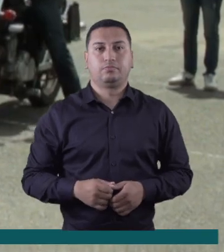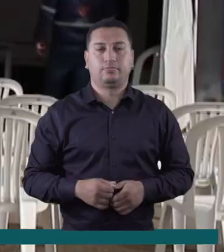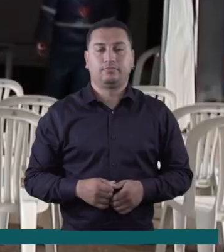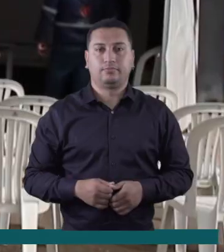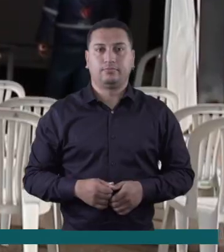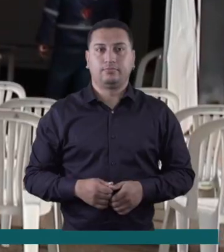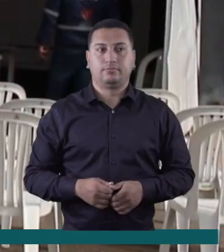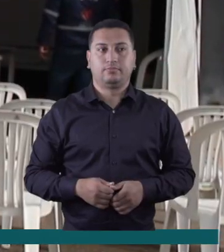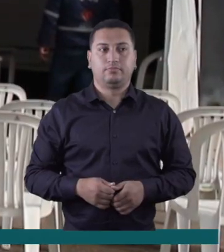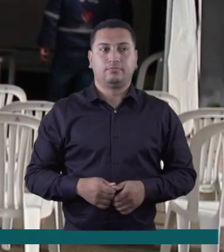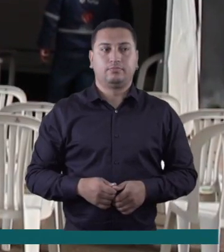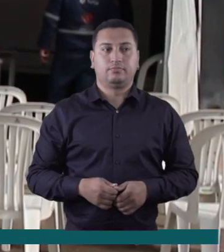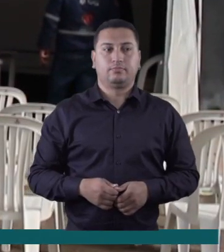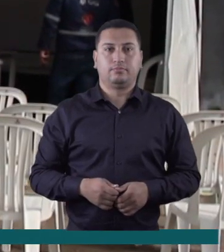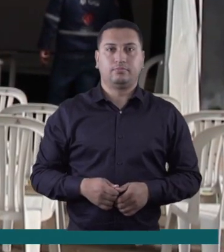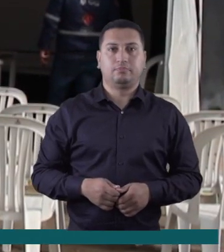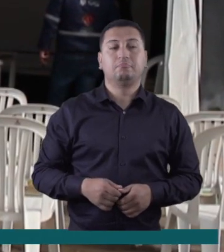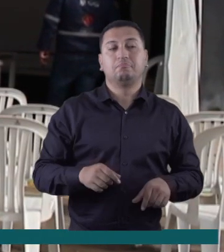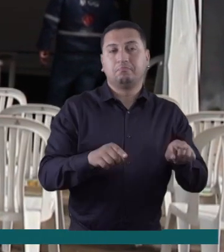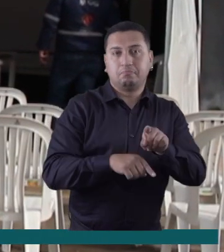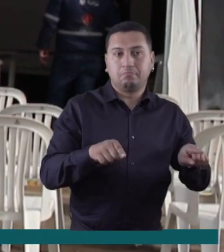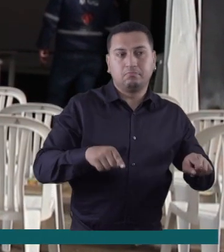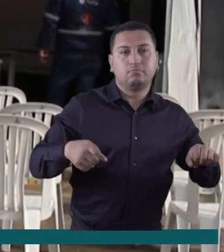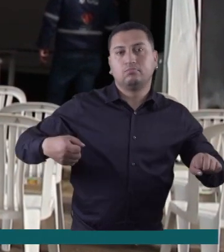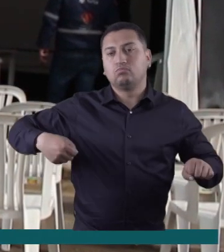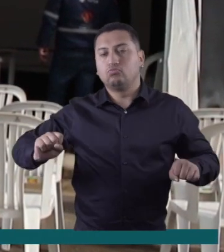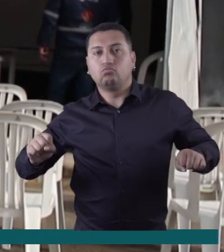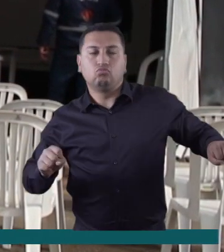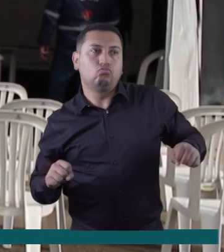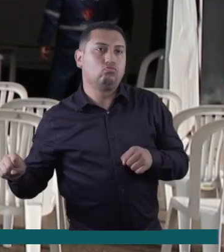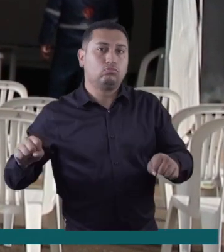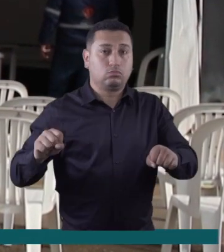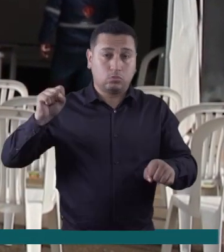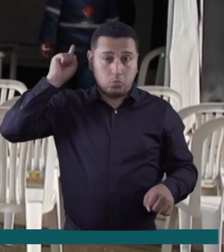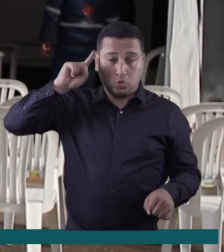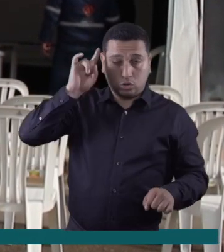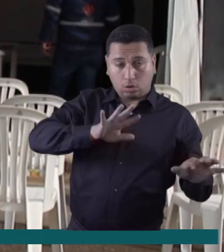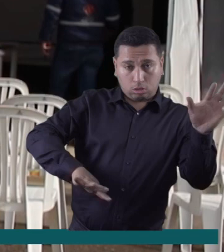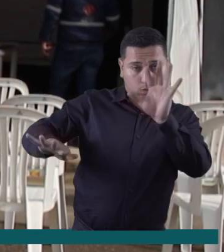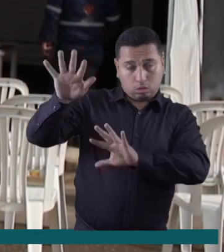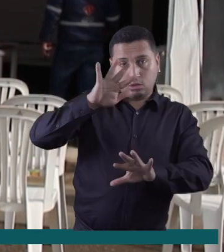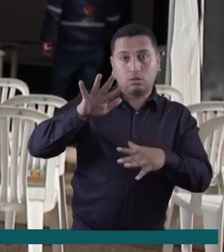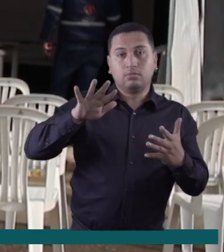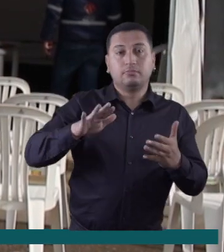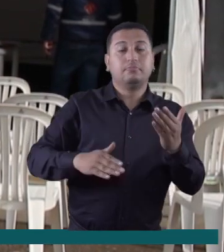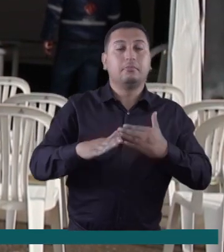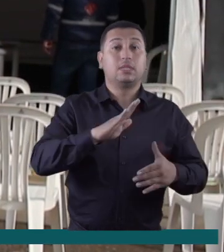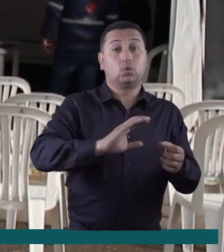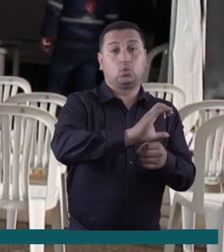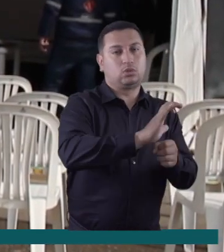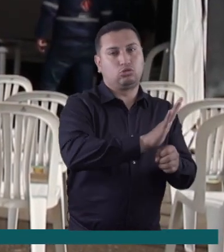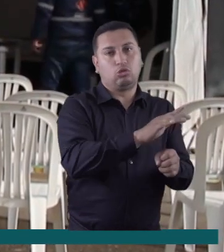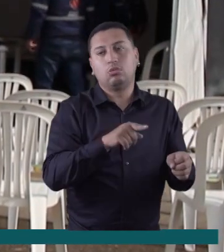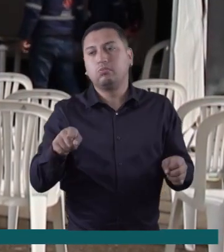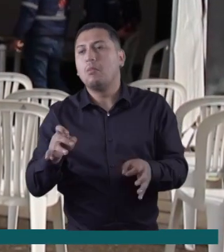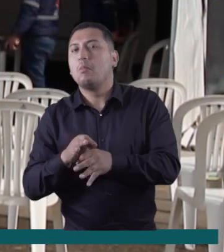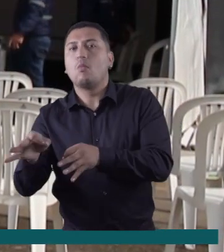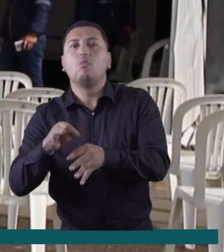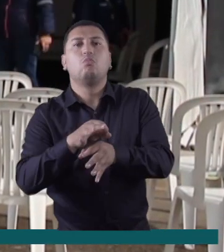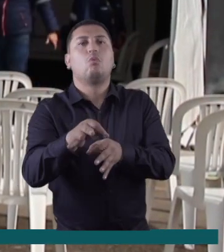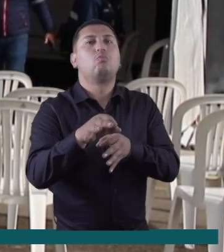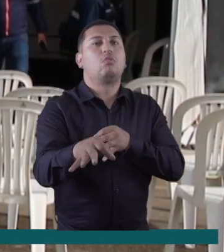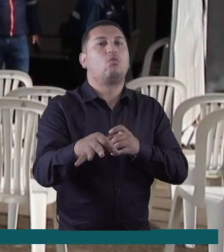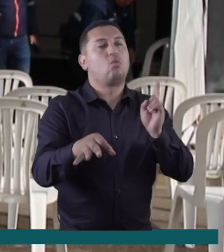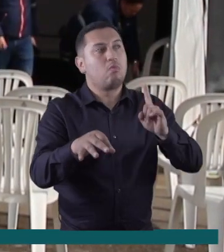siniestralidad. Manejamos mucho en estado de embriaguez, y no tanto en las ciudades, sino en los municipios.